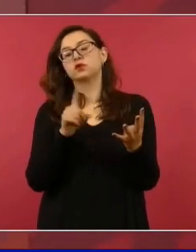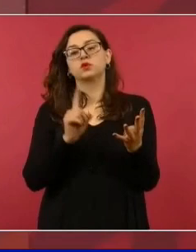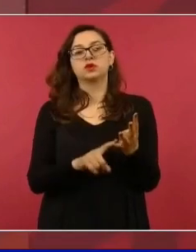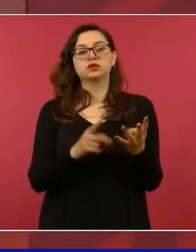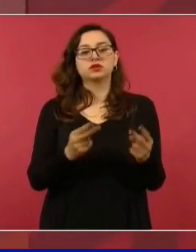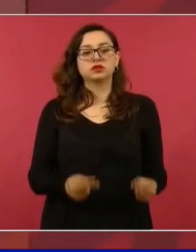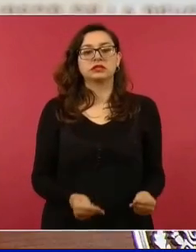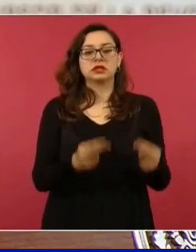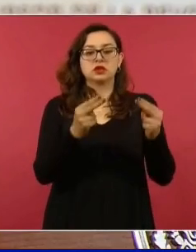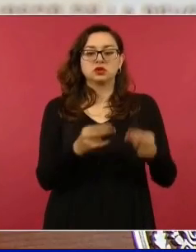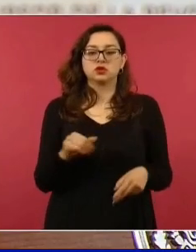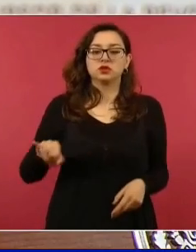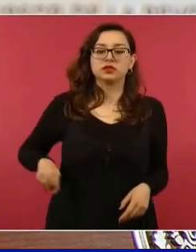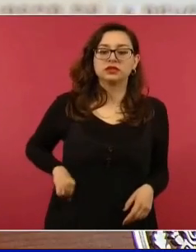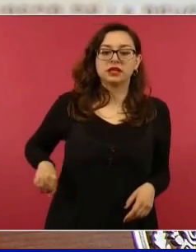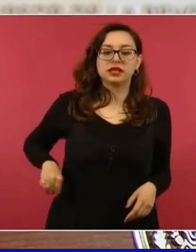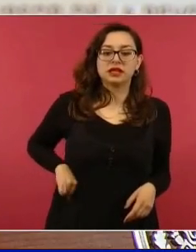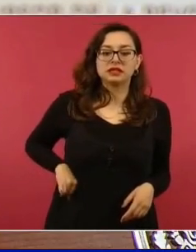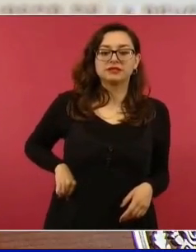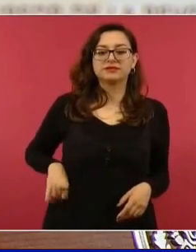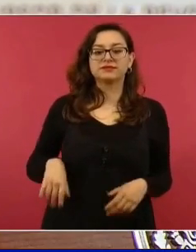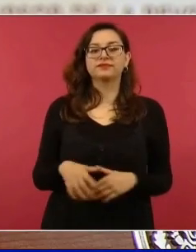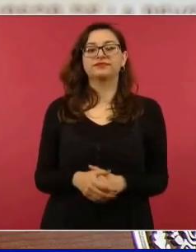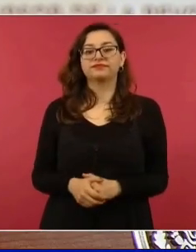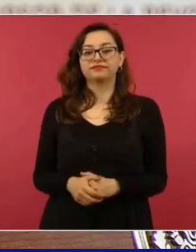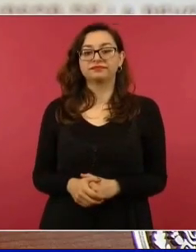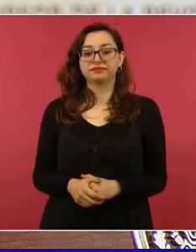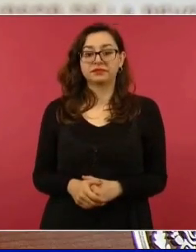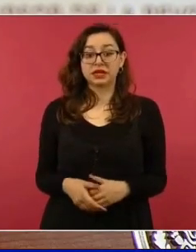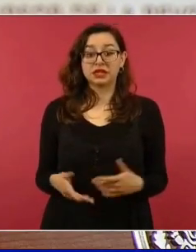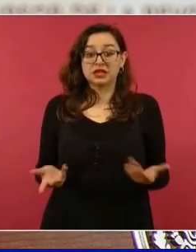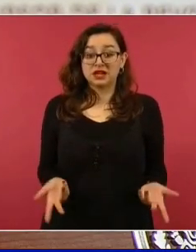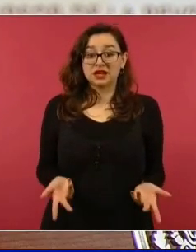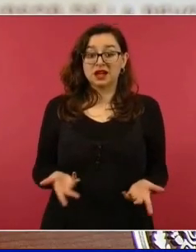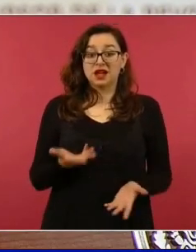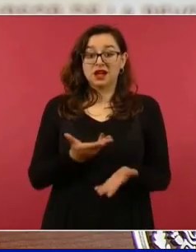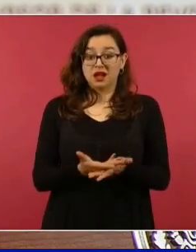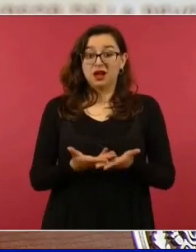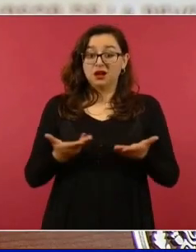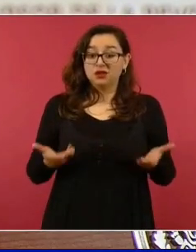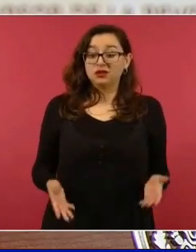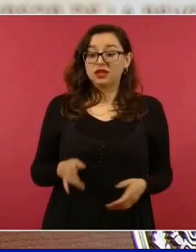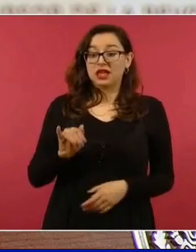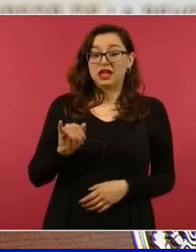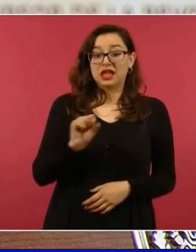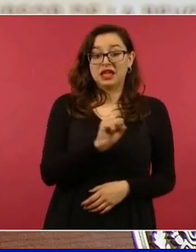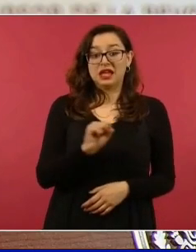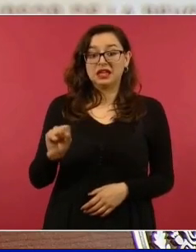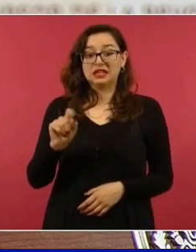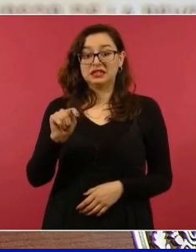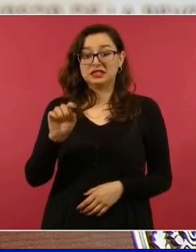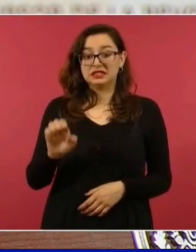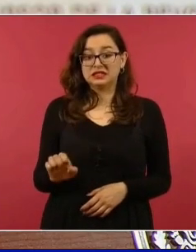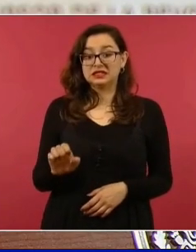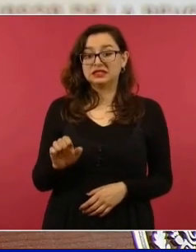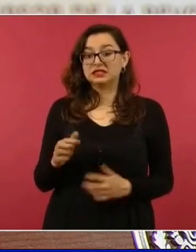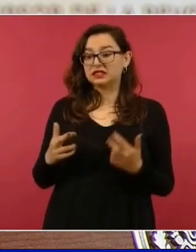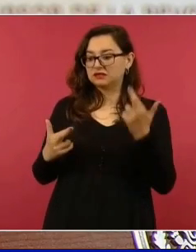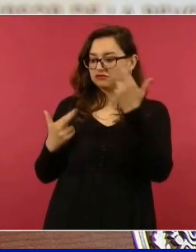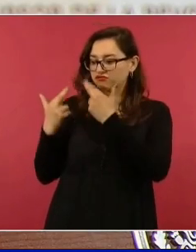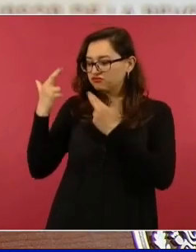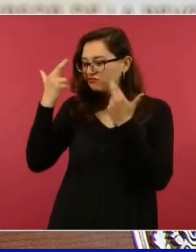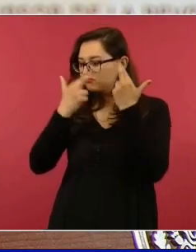limpiando el Issste, están sacando hasta planas de protesta,